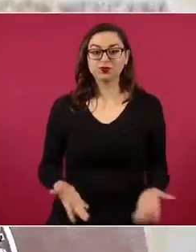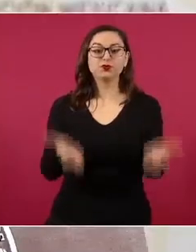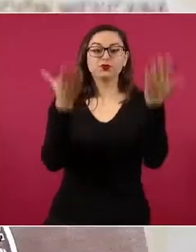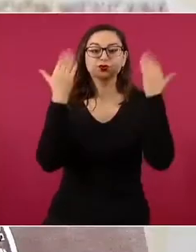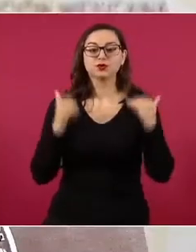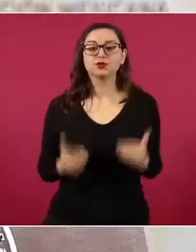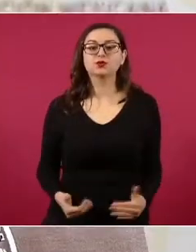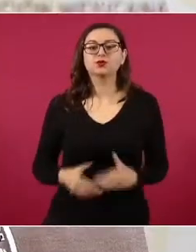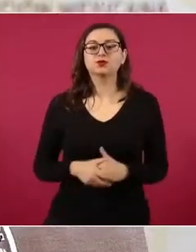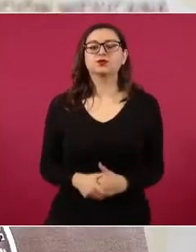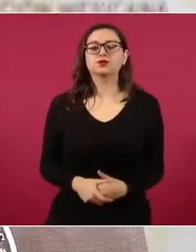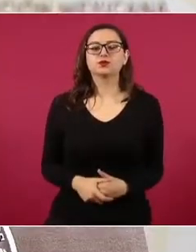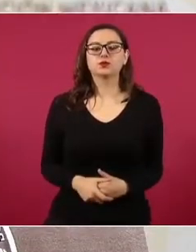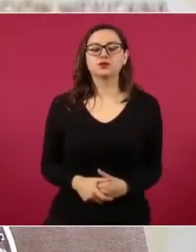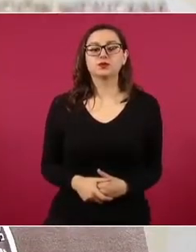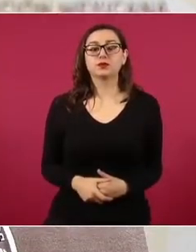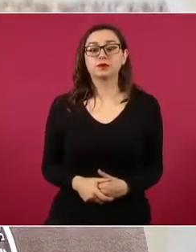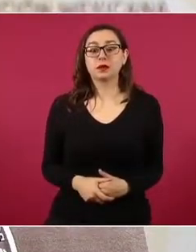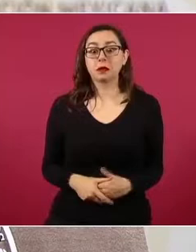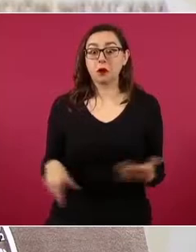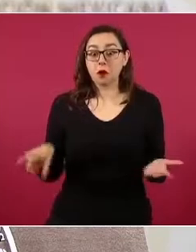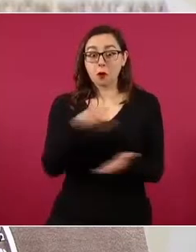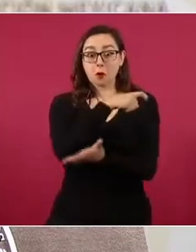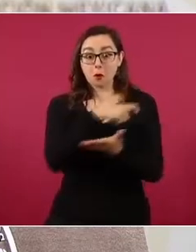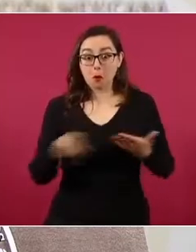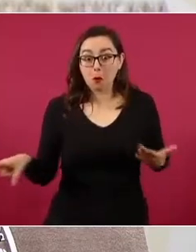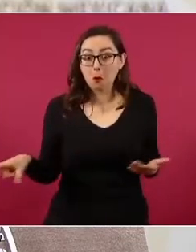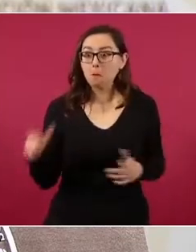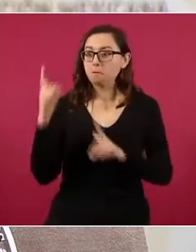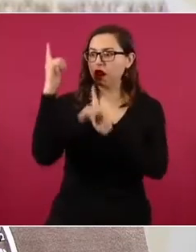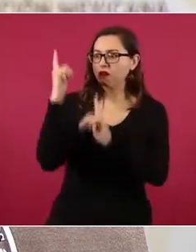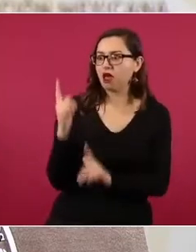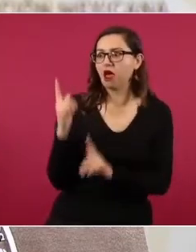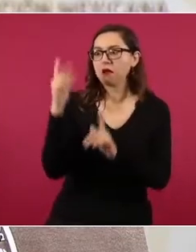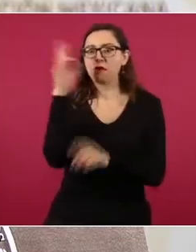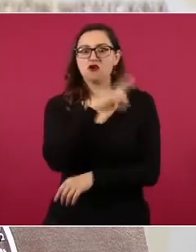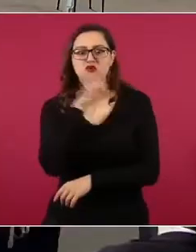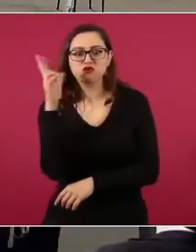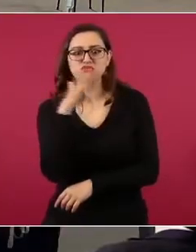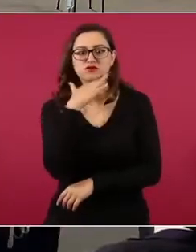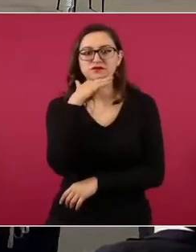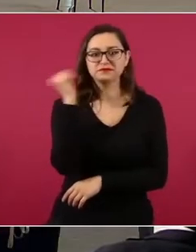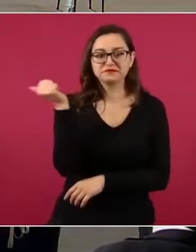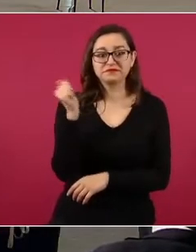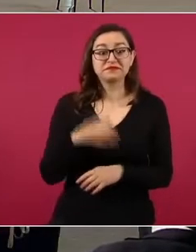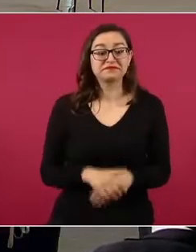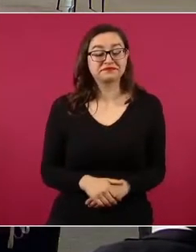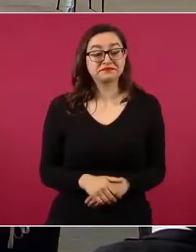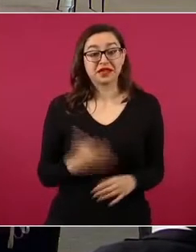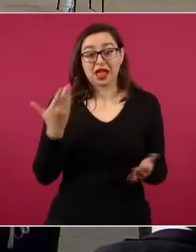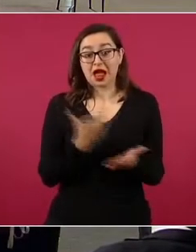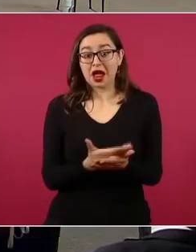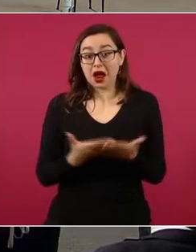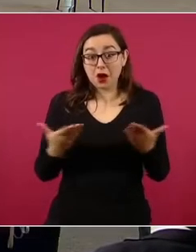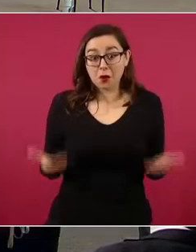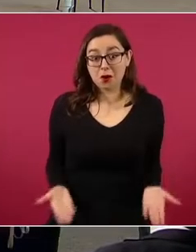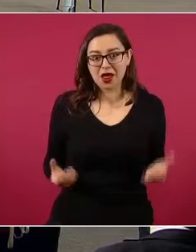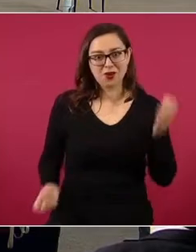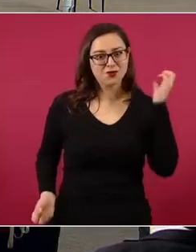Después del armamento ruso y alemán, ahora inventan la compra de equipo chino de vigilancia.